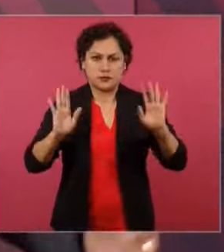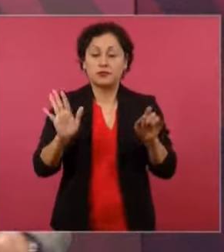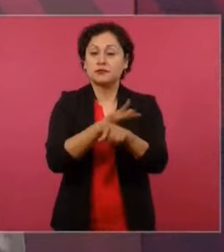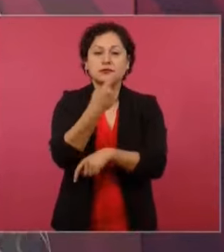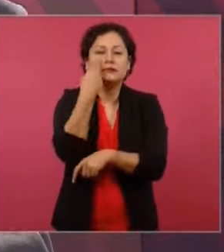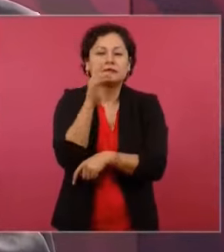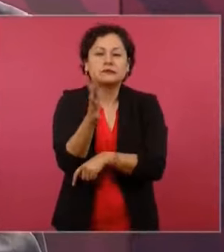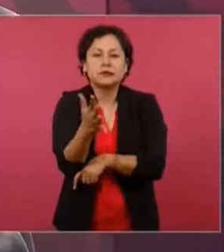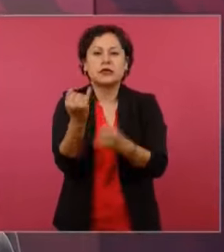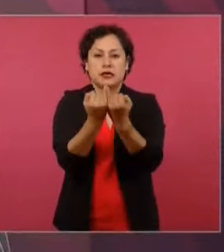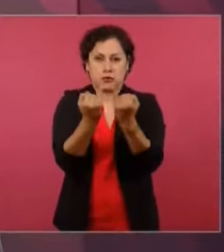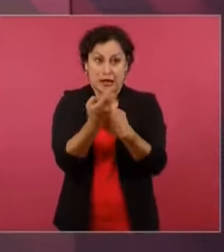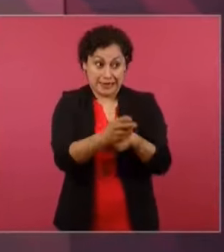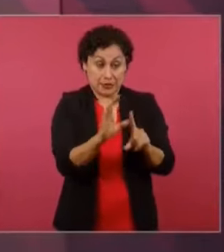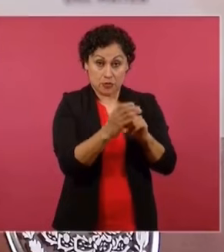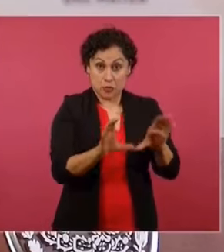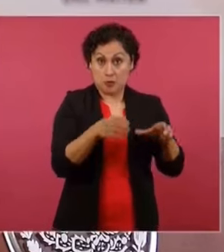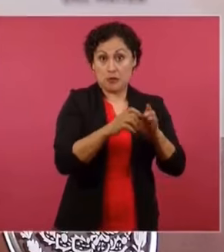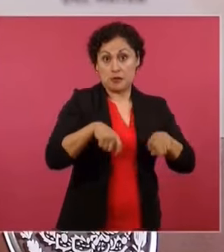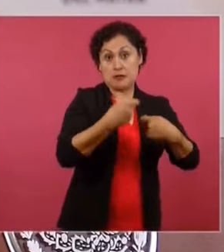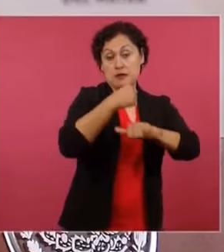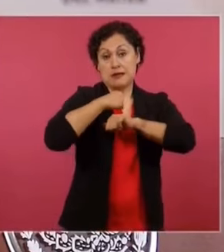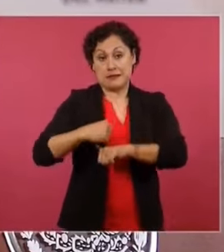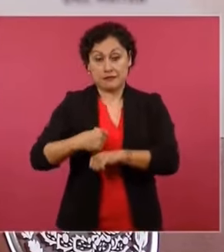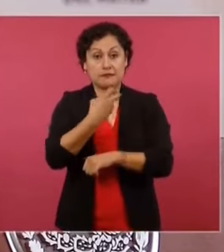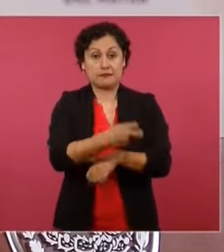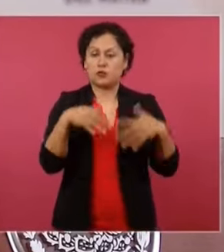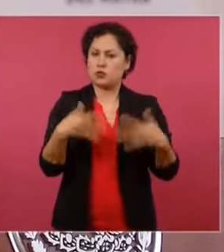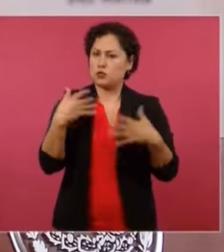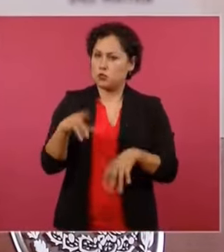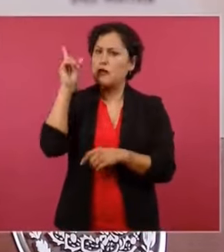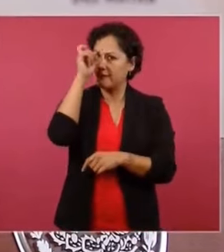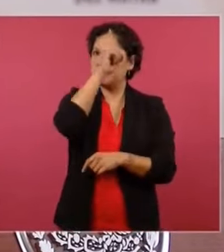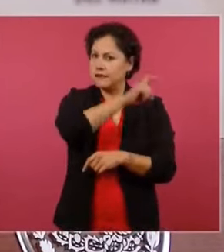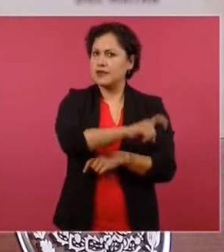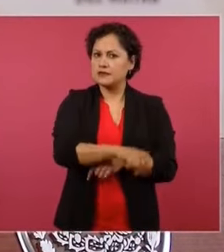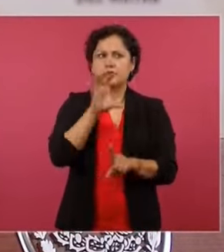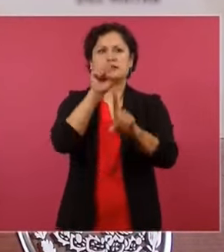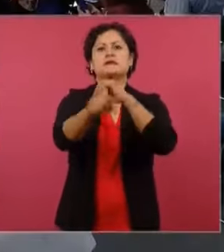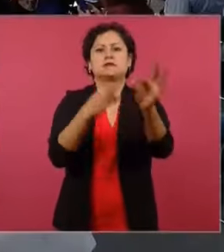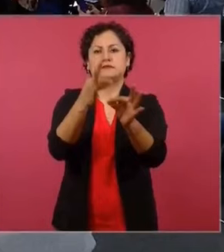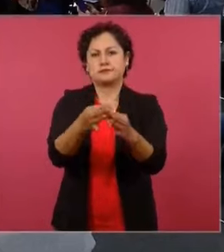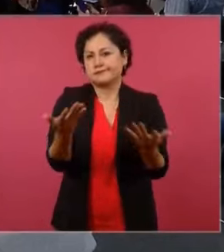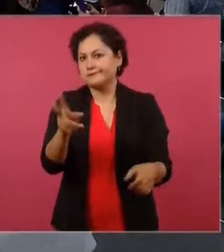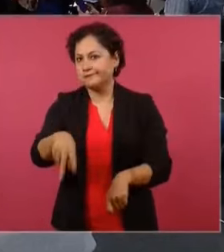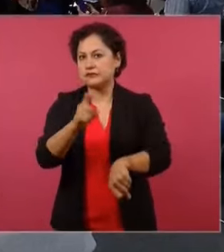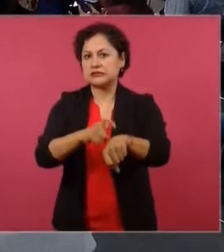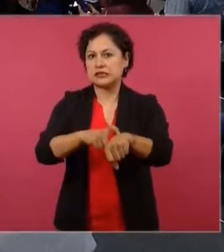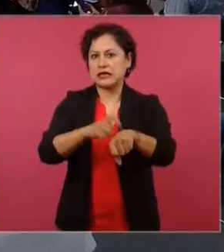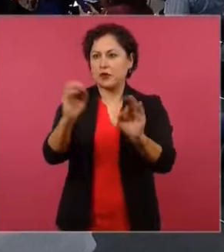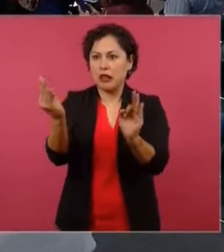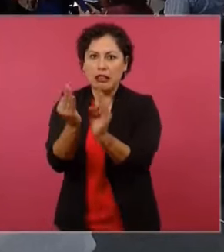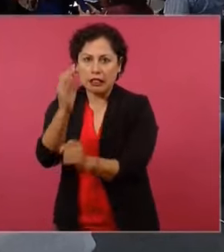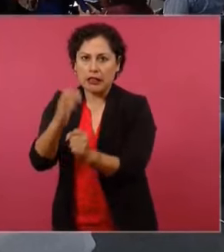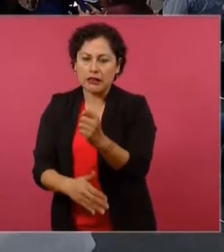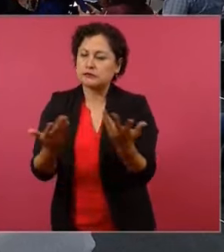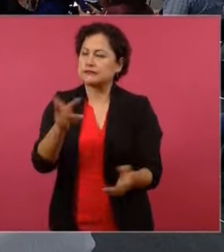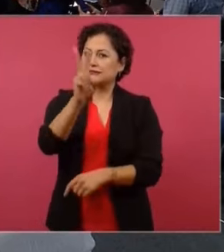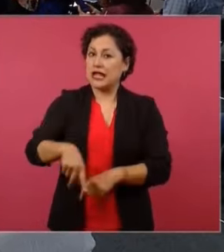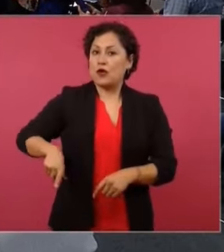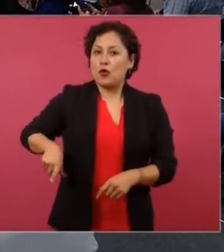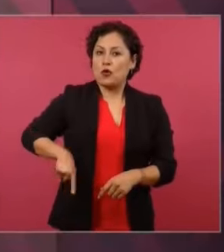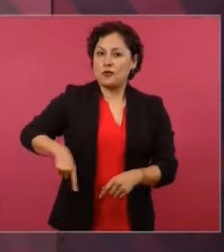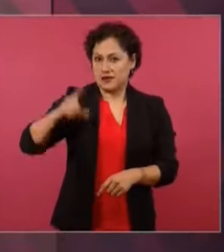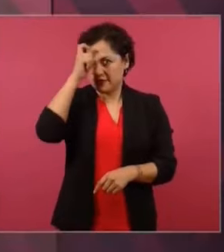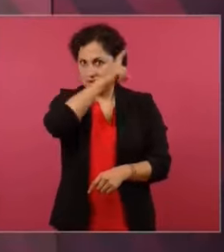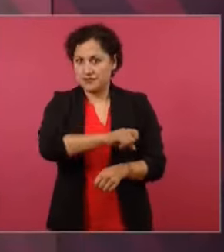estamos haciendo es muy difícil de lograr en poco tiempo. Desde el gobierno. El gobierno no